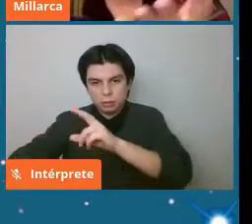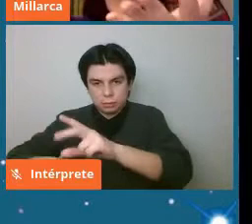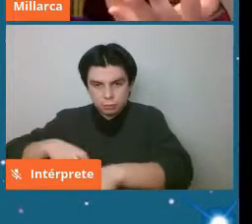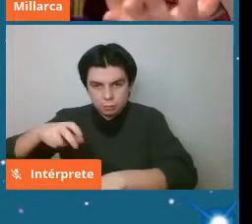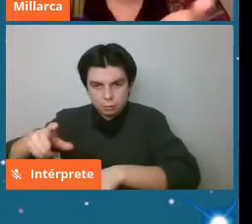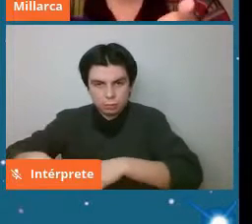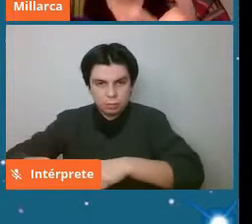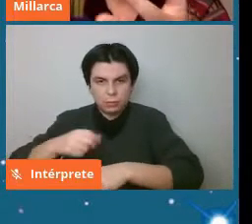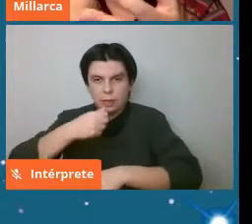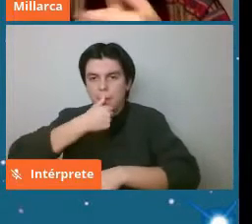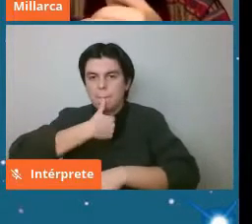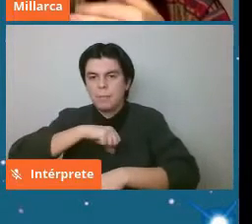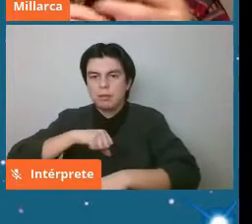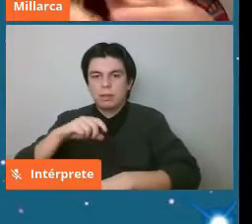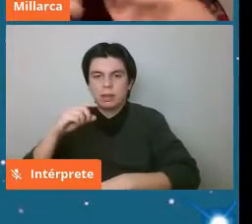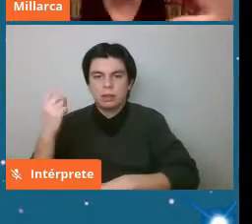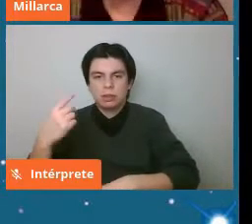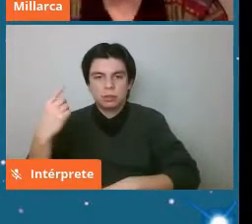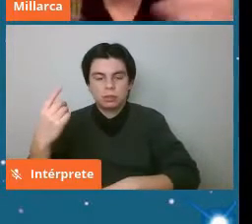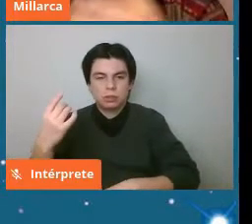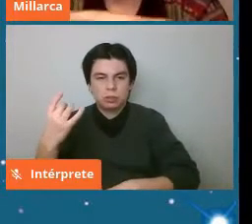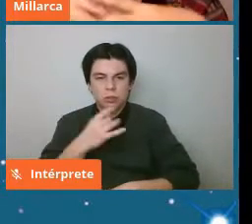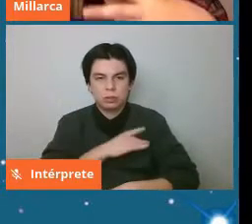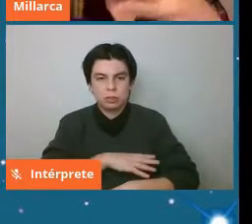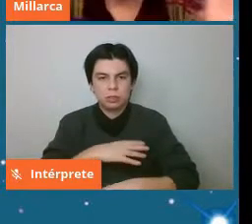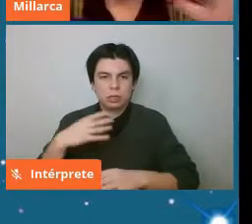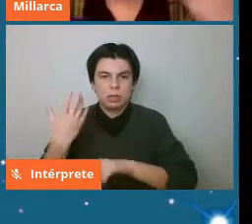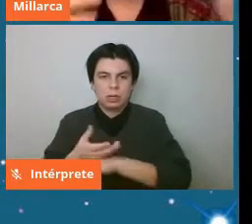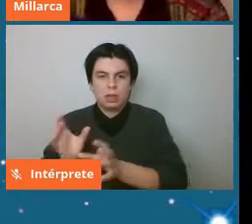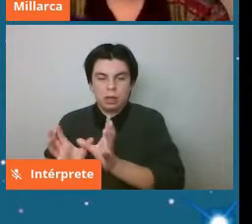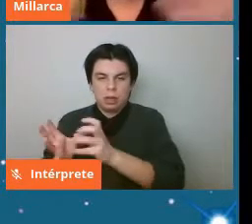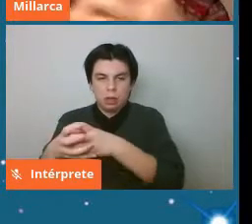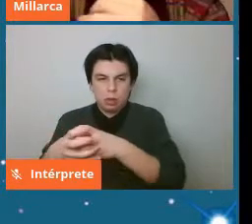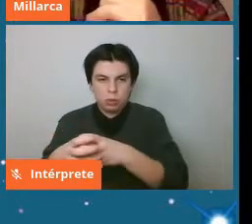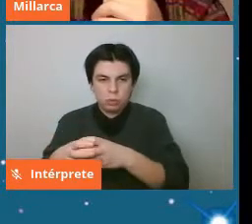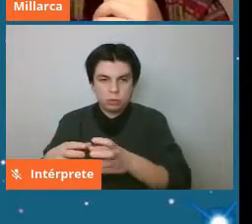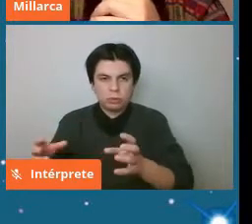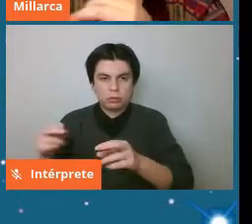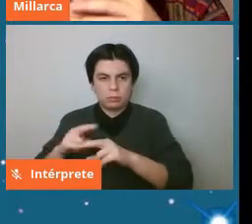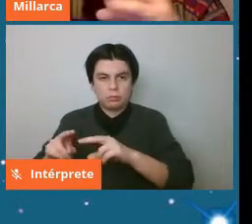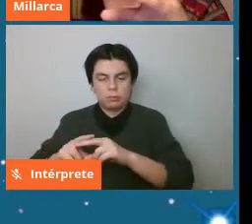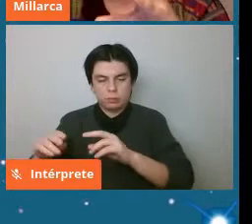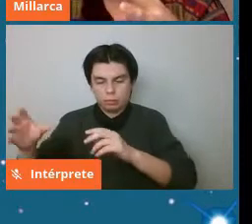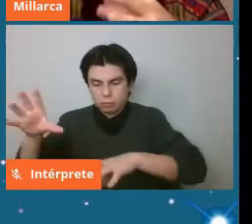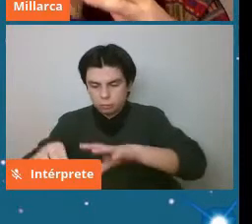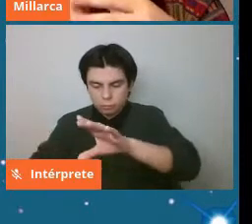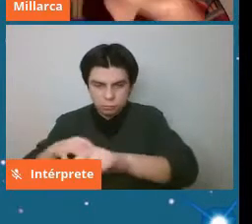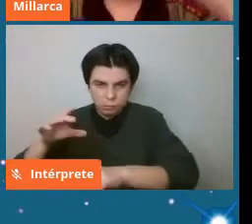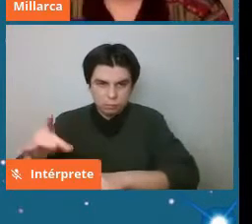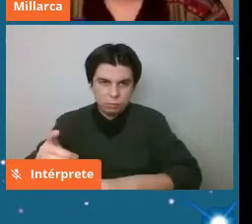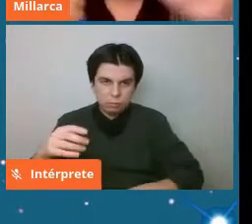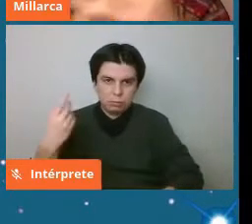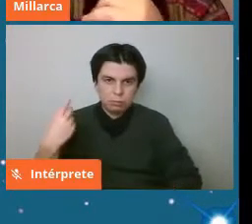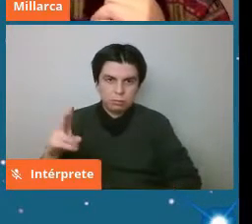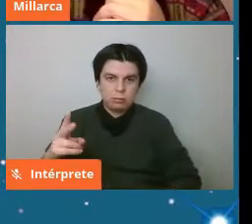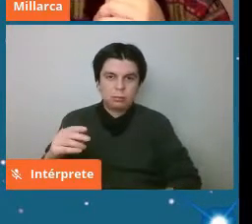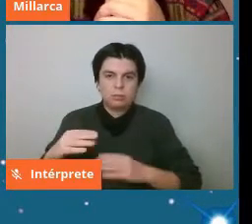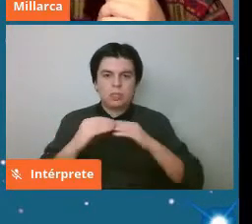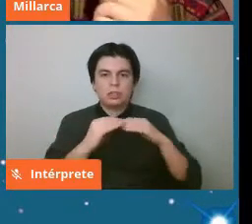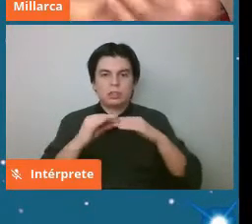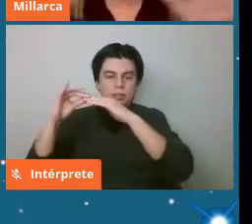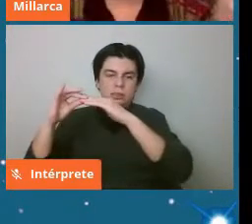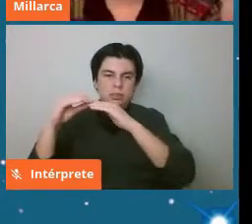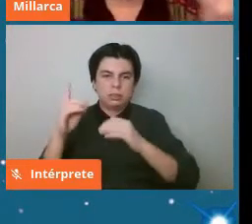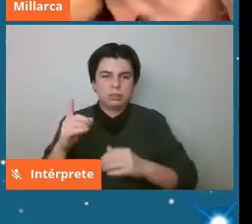privados de Chile que hay también una agrupación existen y se están organizando bastante ahí su líder yo